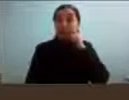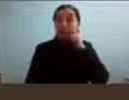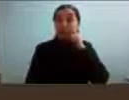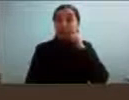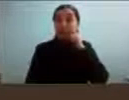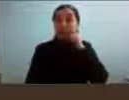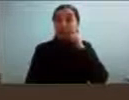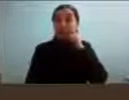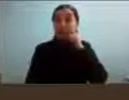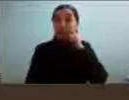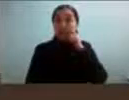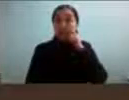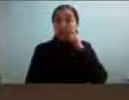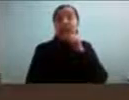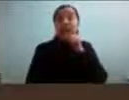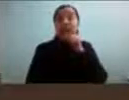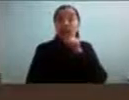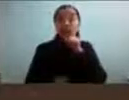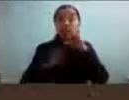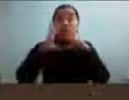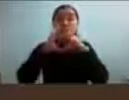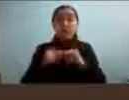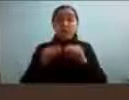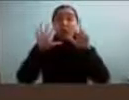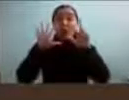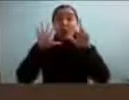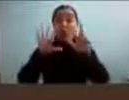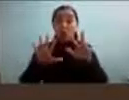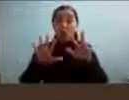tener una familia de ocho hijos